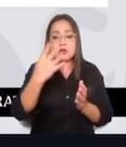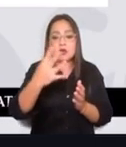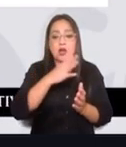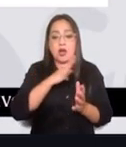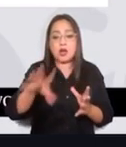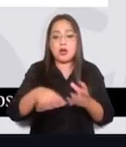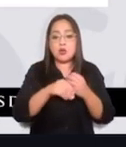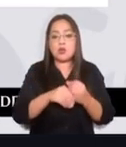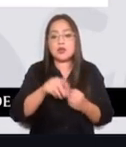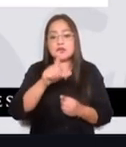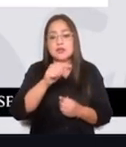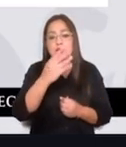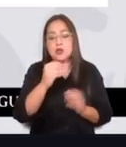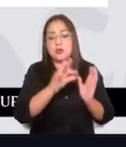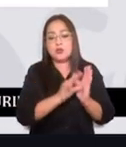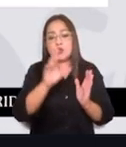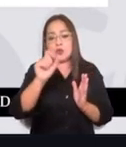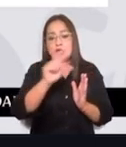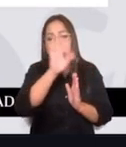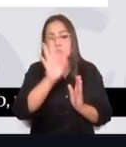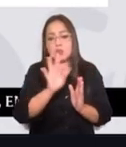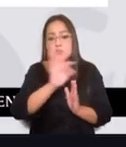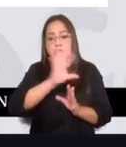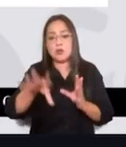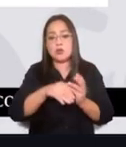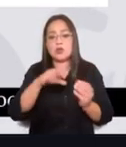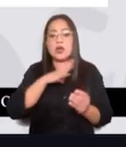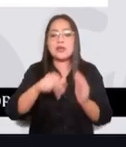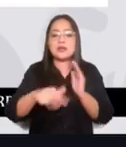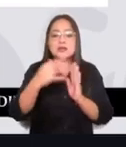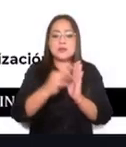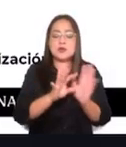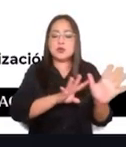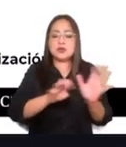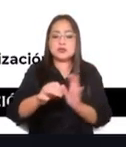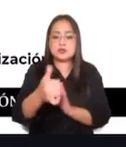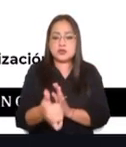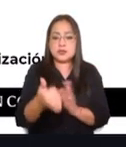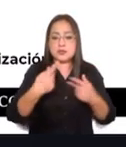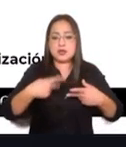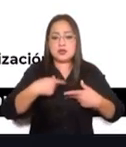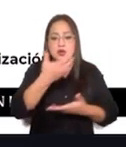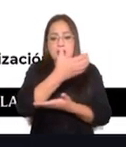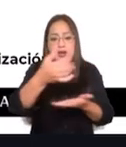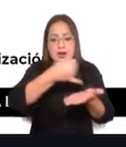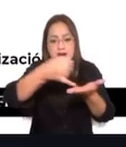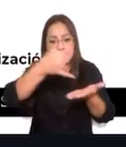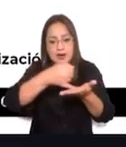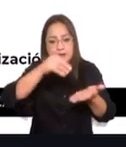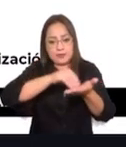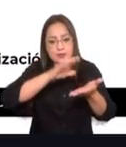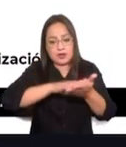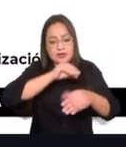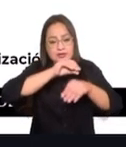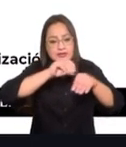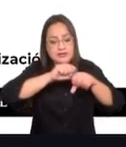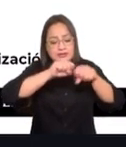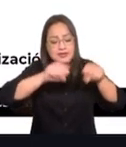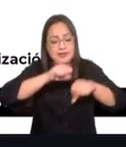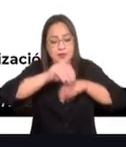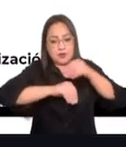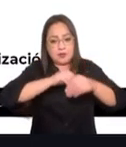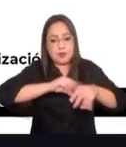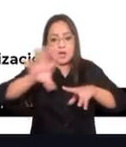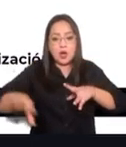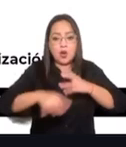79.20%, con 13.906 productores inscritos en el sistema de estímulos, de un total de